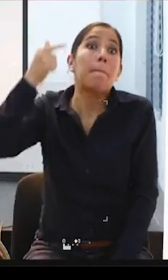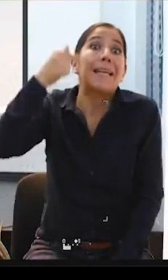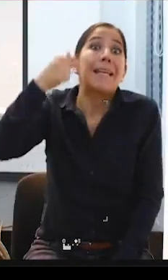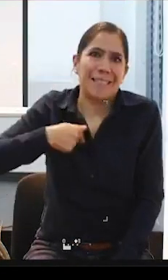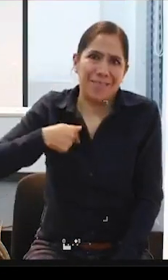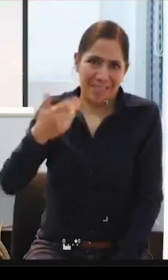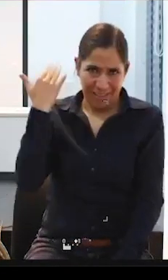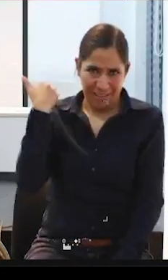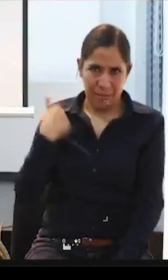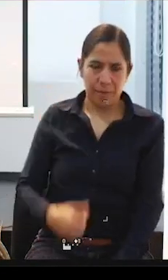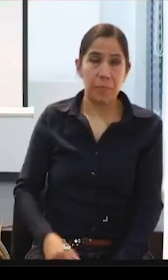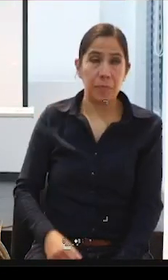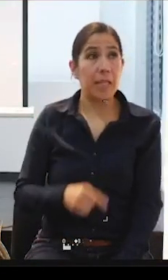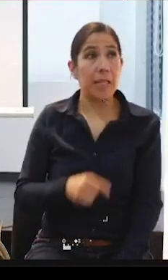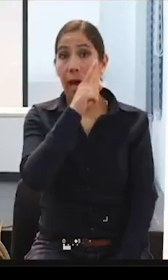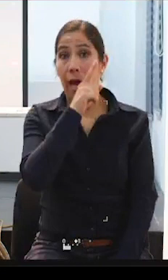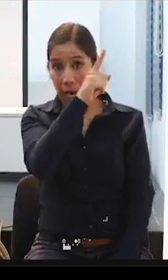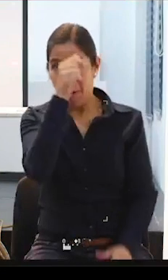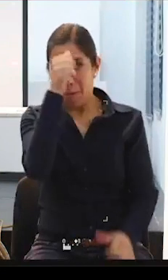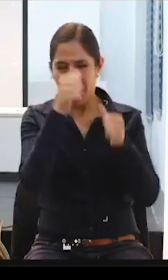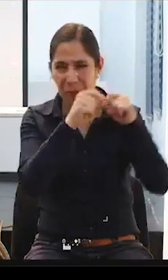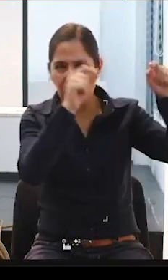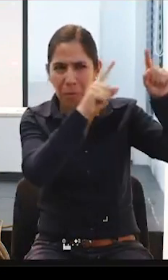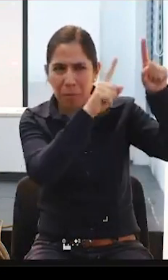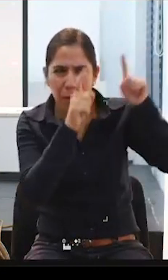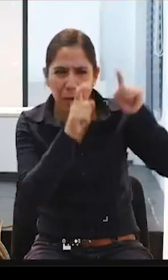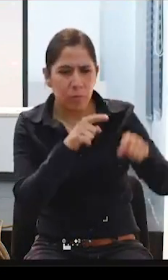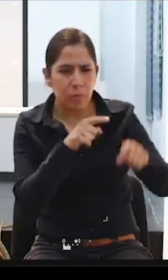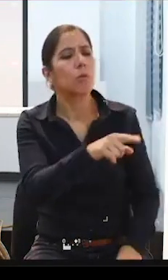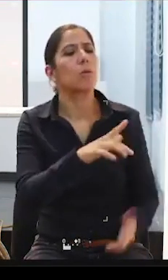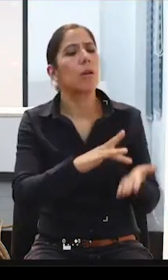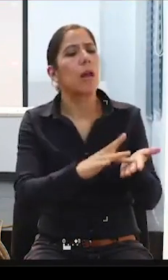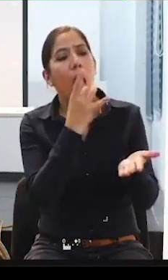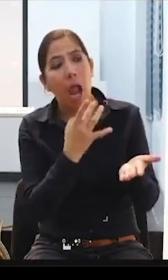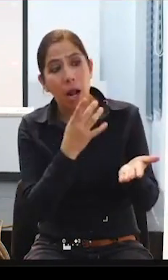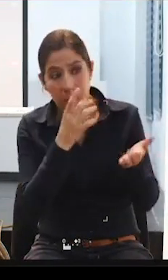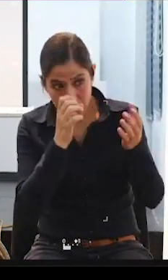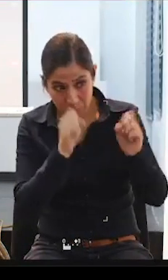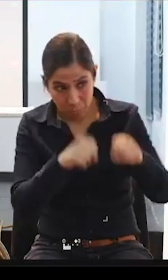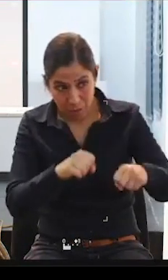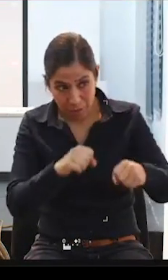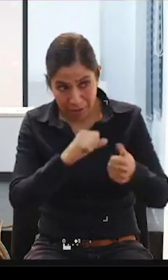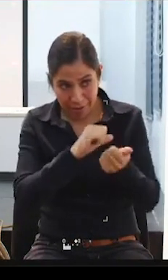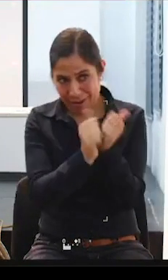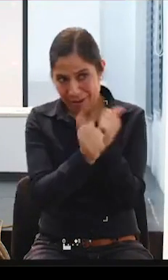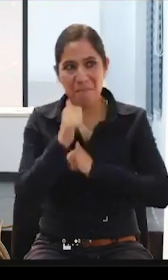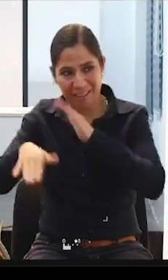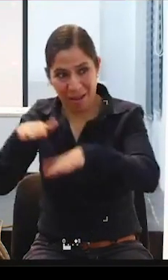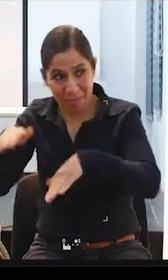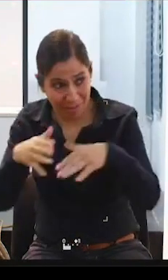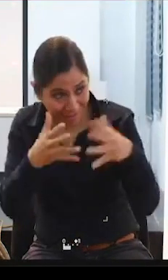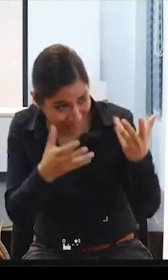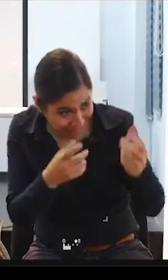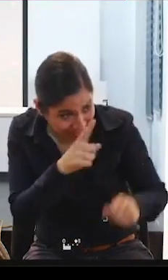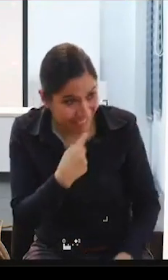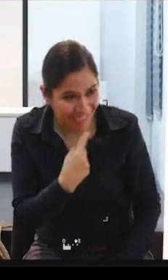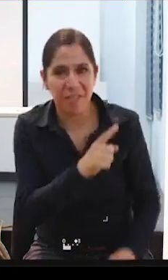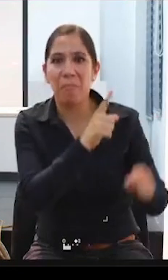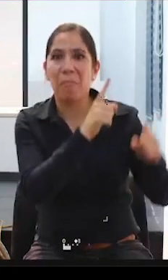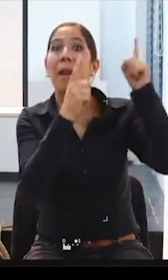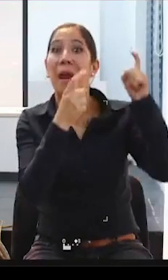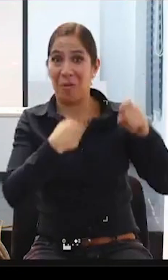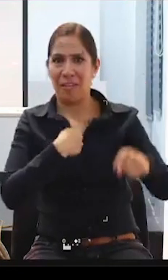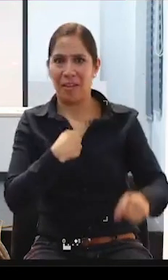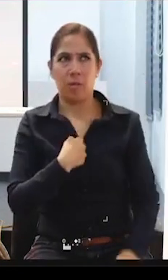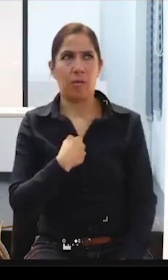Felisa, si te damos una pastilla, te la tomas, y mañana vuelves a caminar, Tomás, me dice, yo, claro, ¿cómo no me voy a